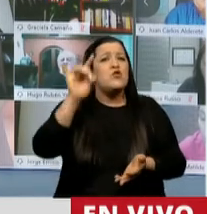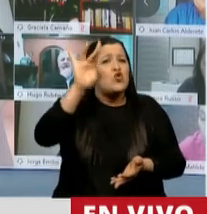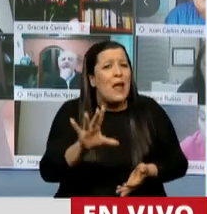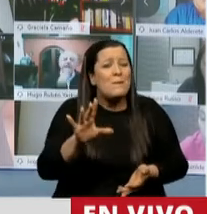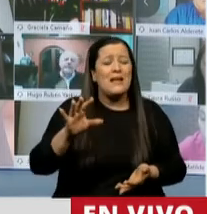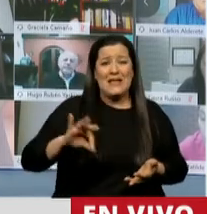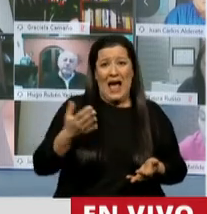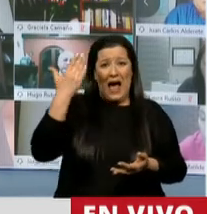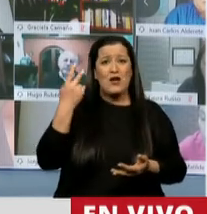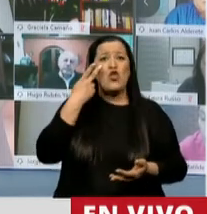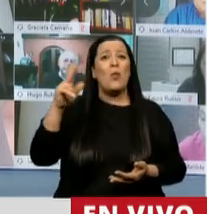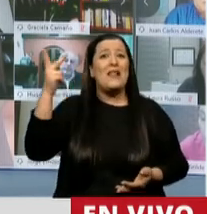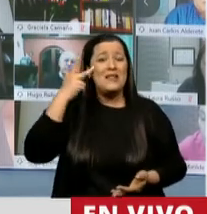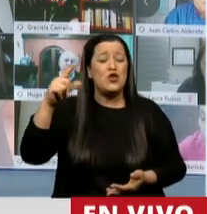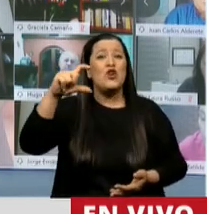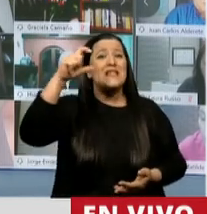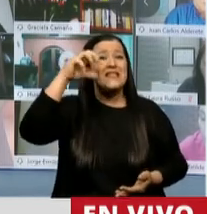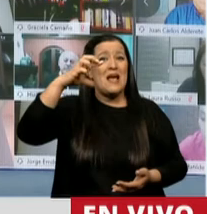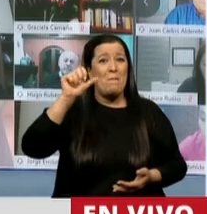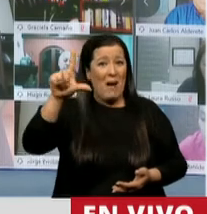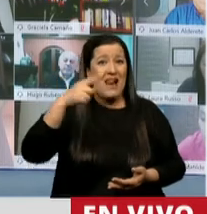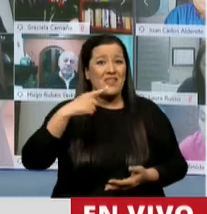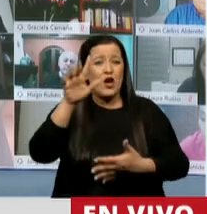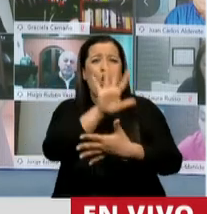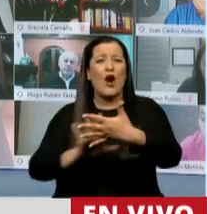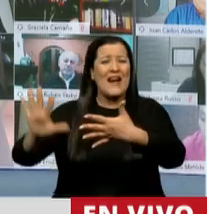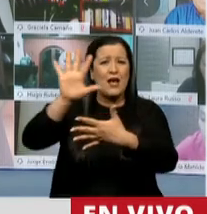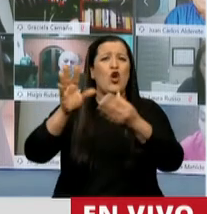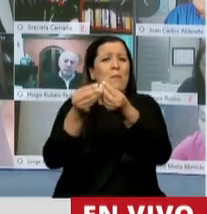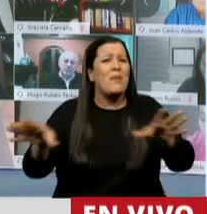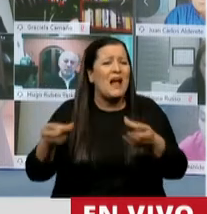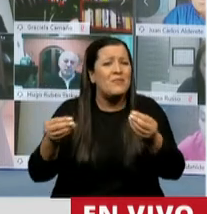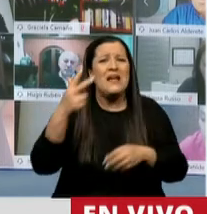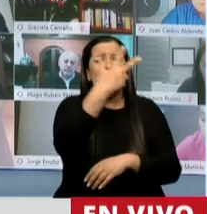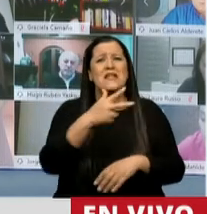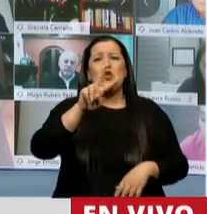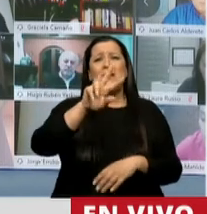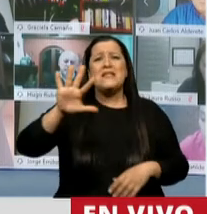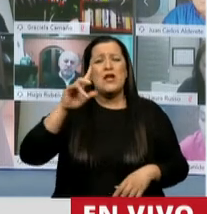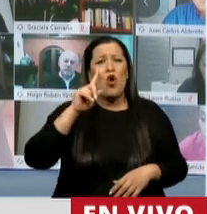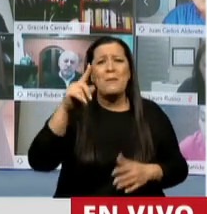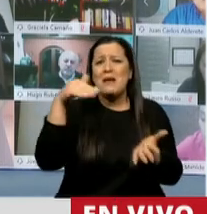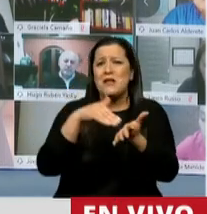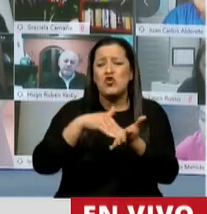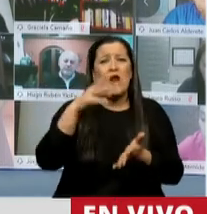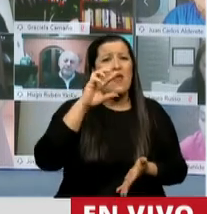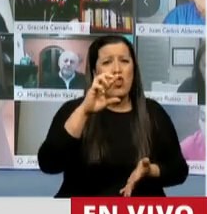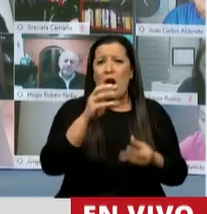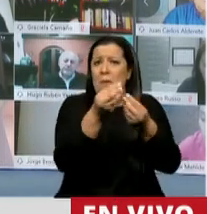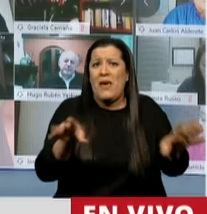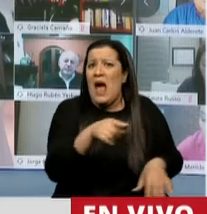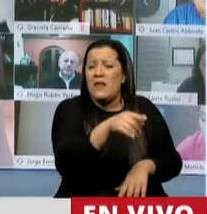2018, según la CEPAL la región perdió 325.000 millones de dólares